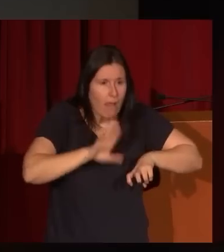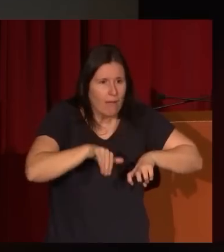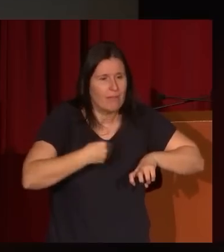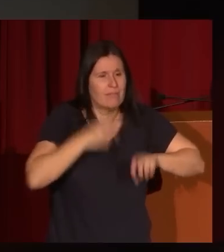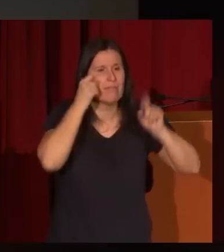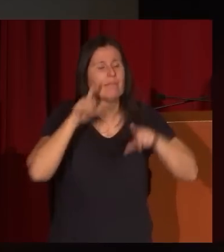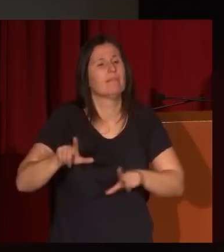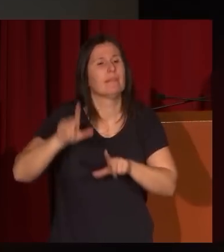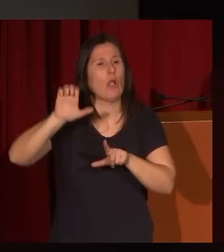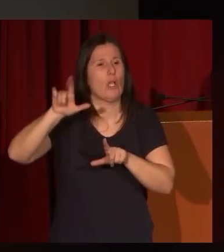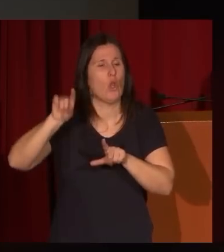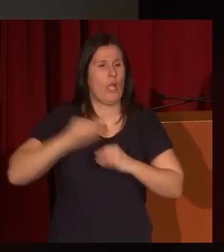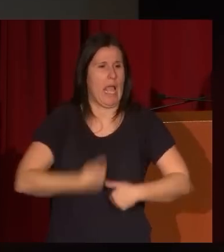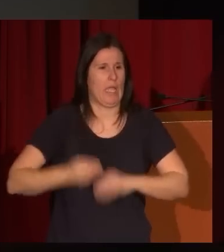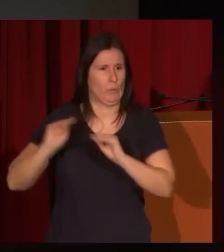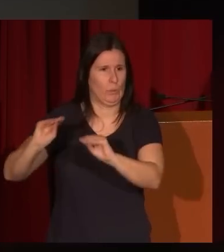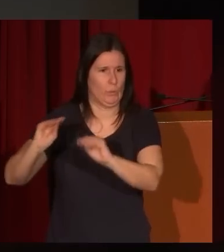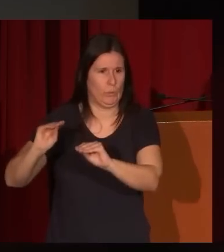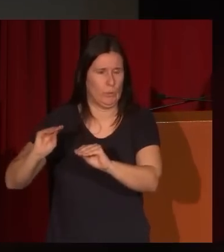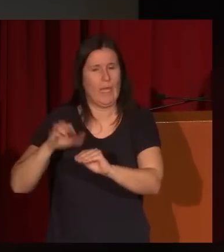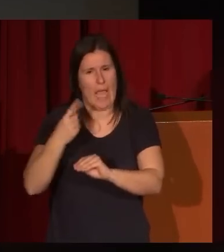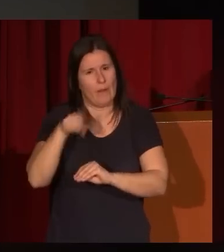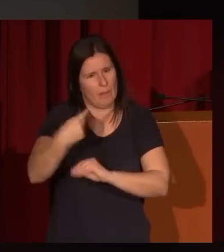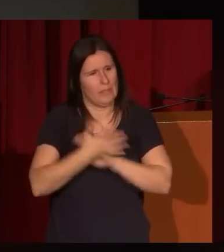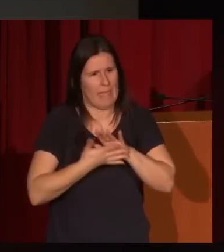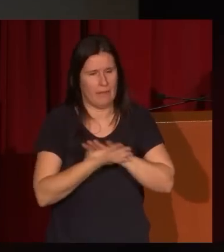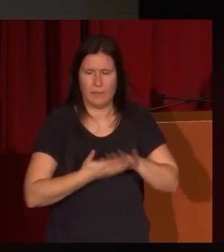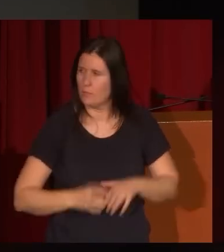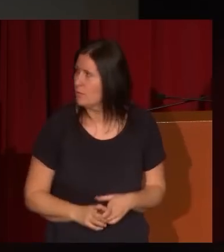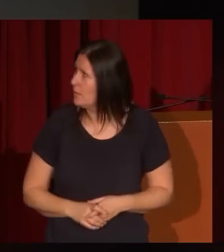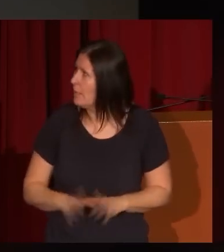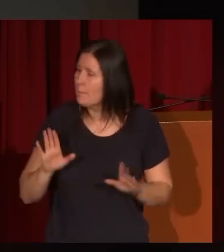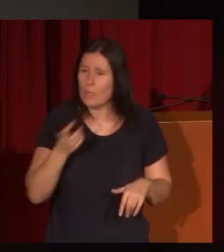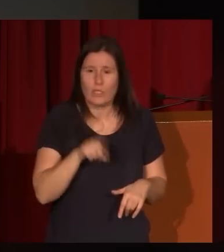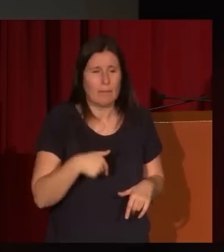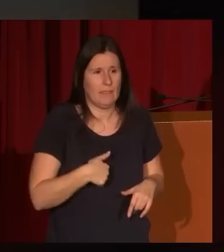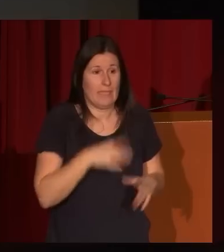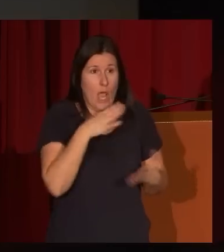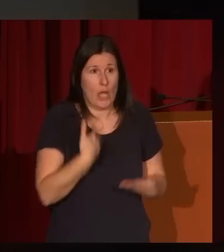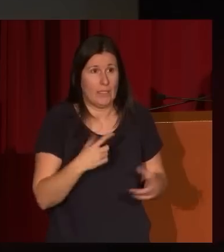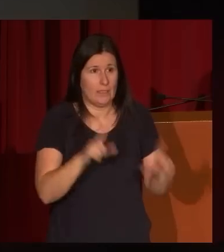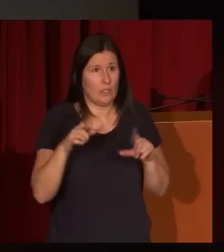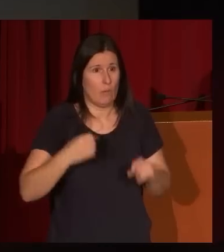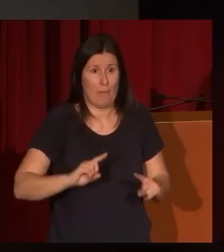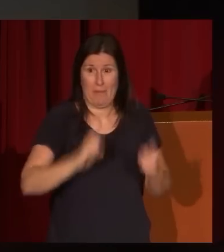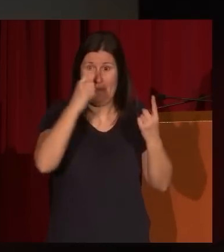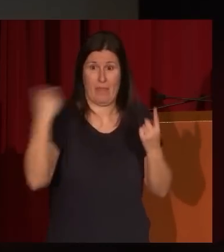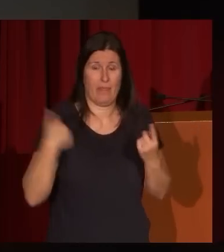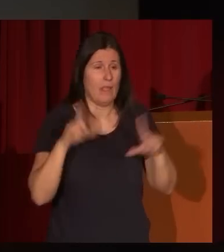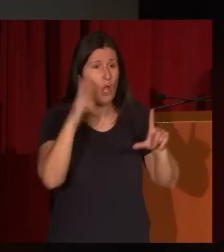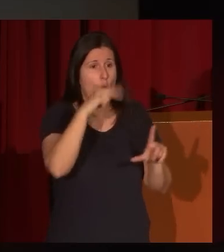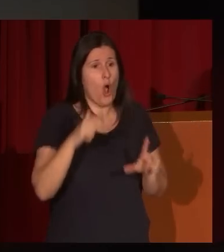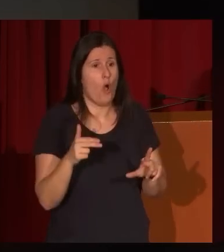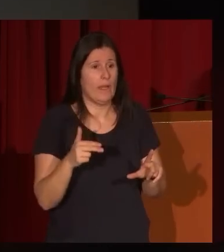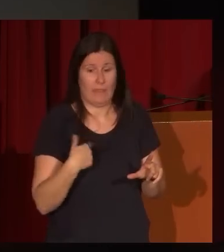realidad de Eugenio Lucas. De alguna de ellas hablaremos a continuación. Pero también, y esto se lo traigo como primicia, obras que salido